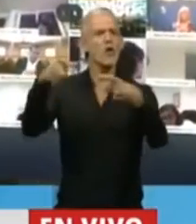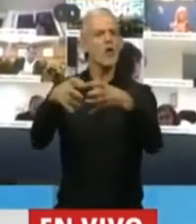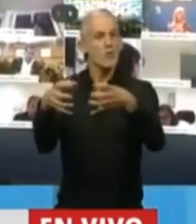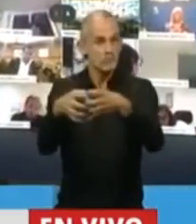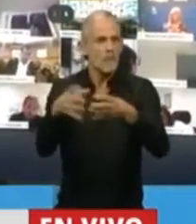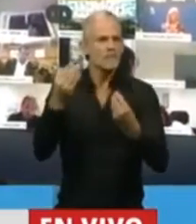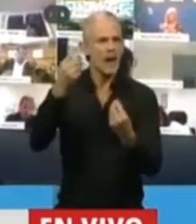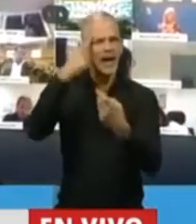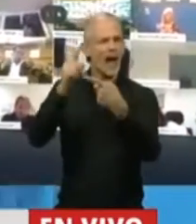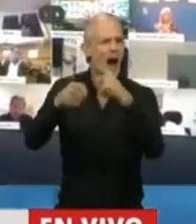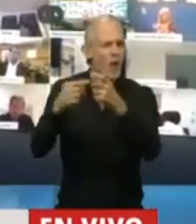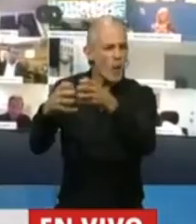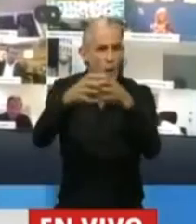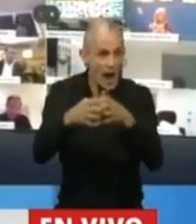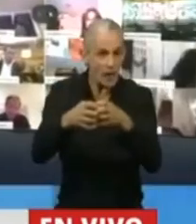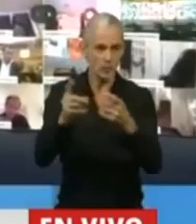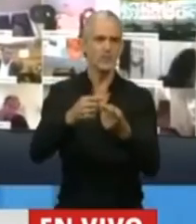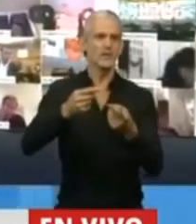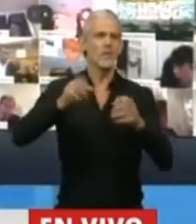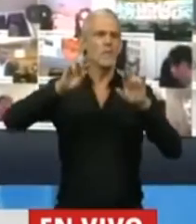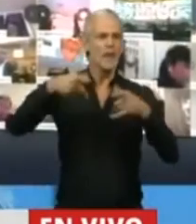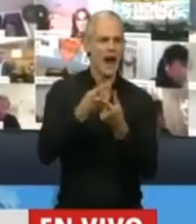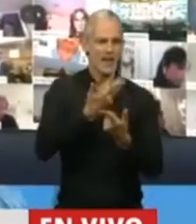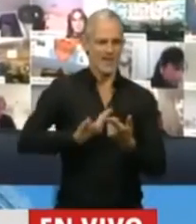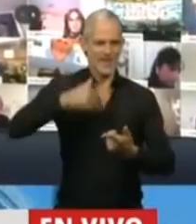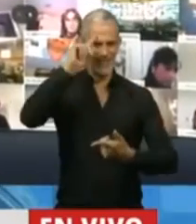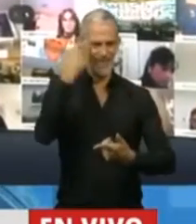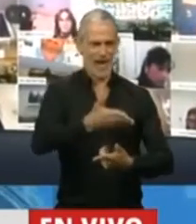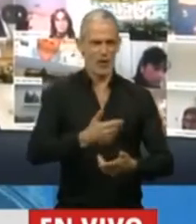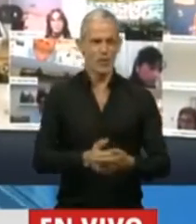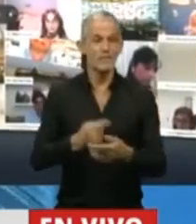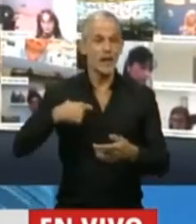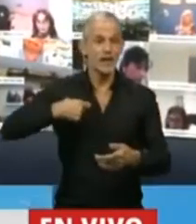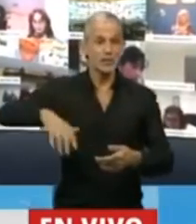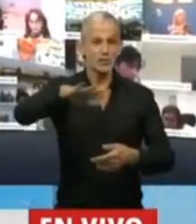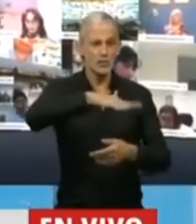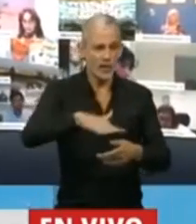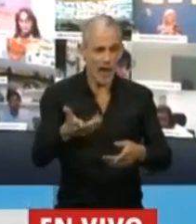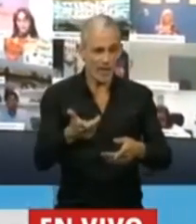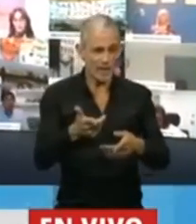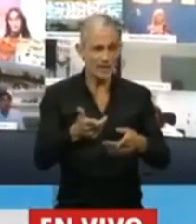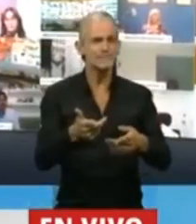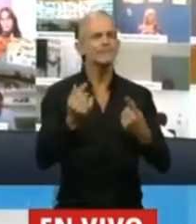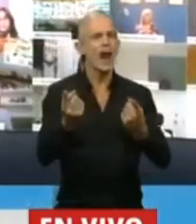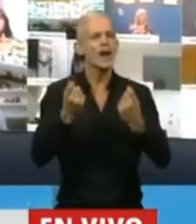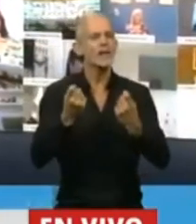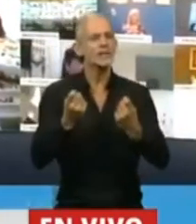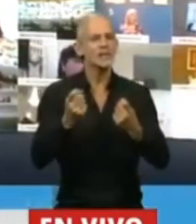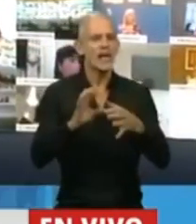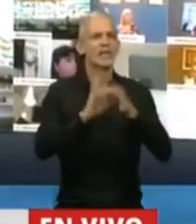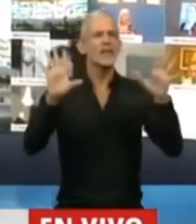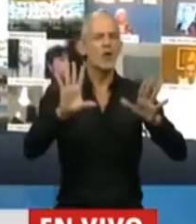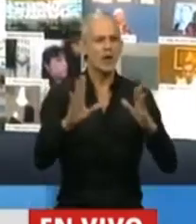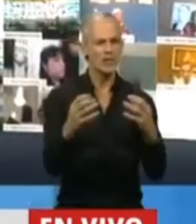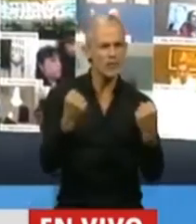esos consensos y esas políticas de Estado. Nuestras sociedades van a necesitar de democracias